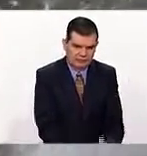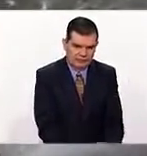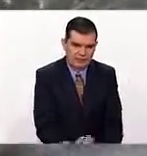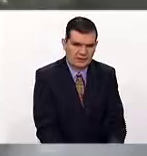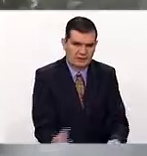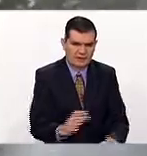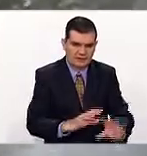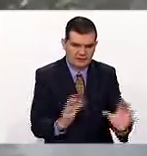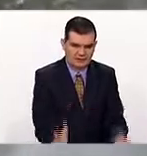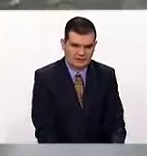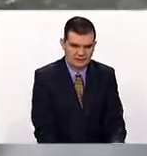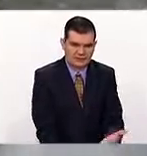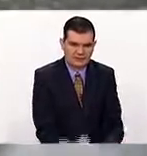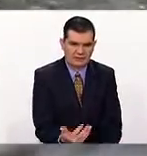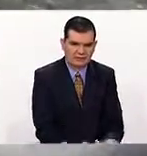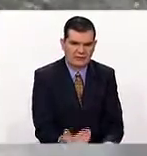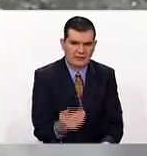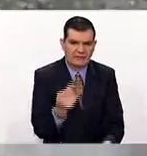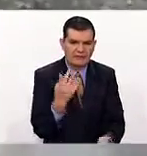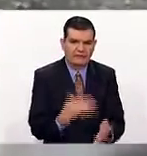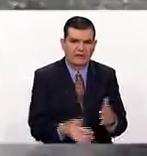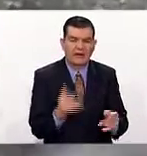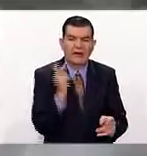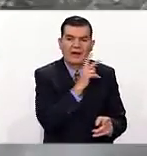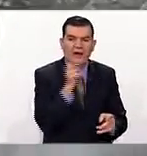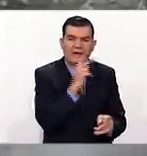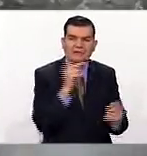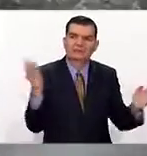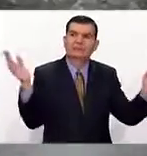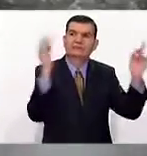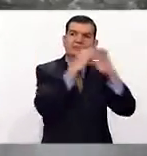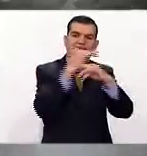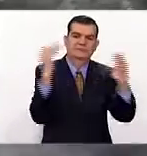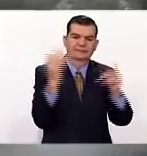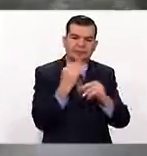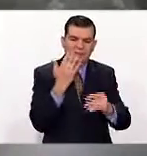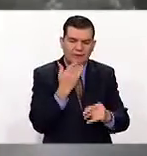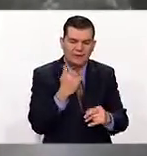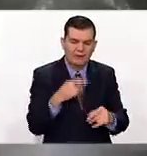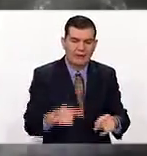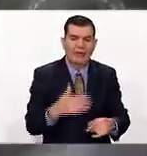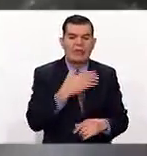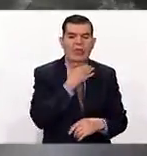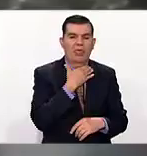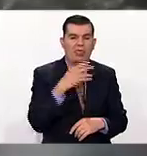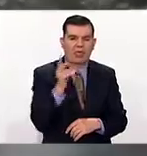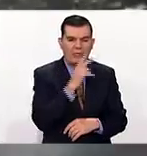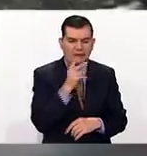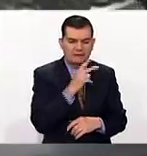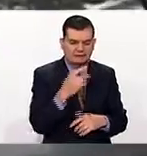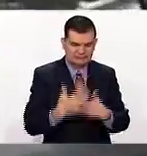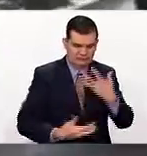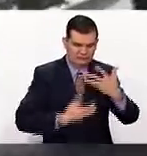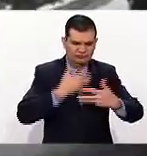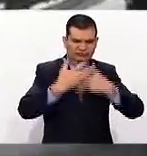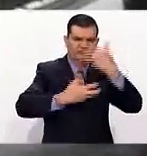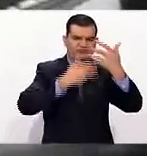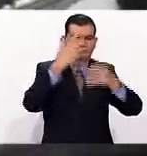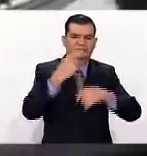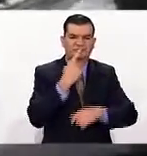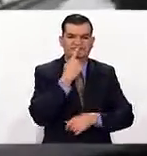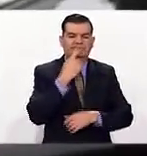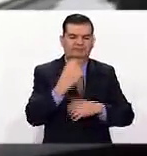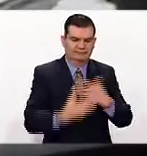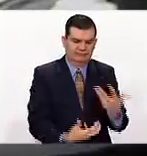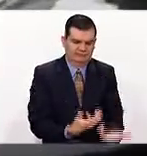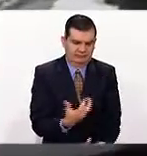calentones y no dejan espacio para la ventilación. Es muy importante que estos gases que se generan producto de